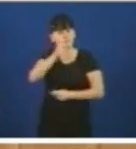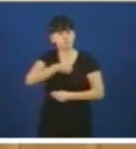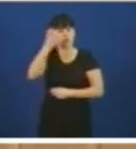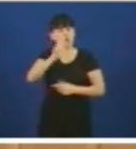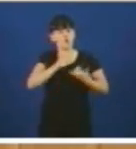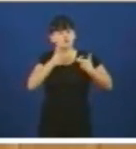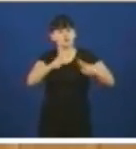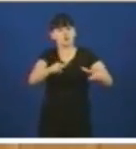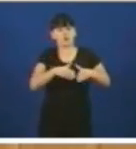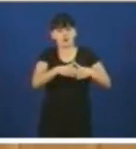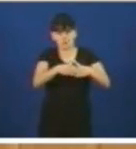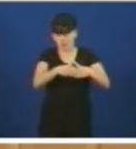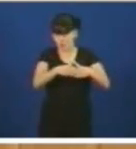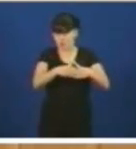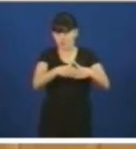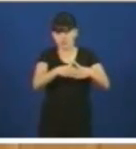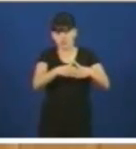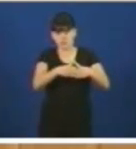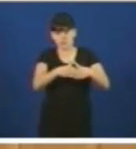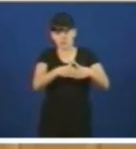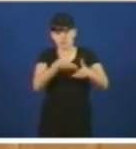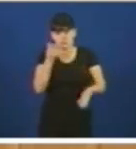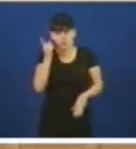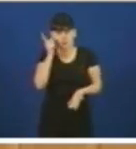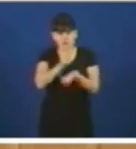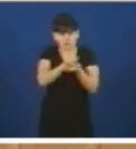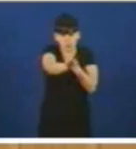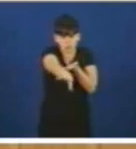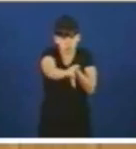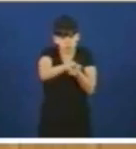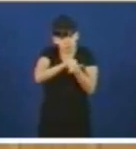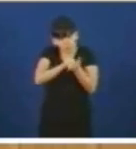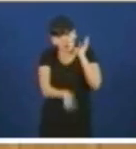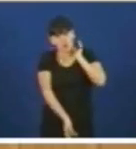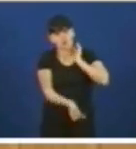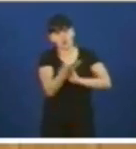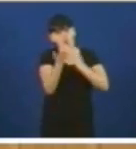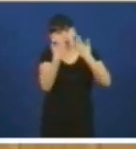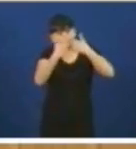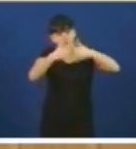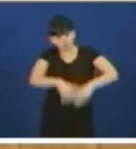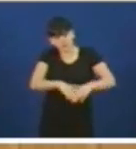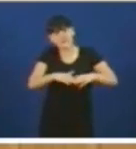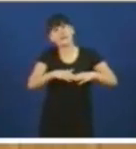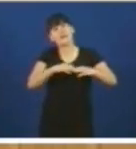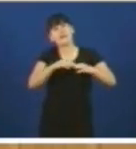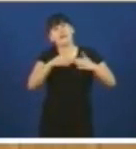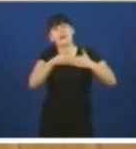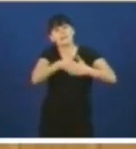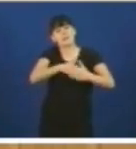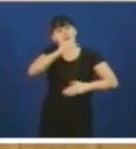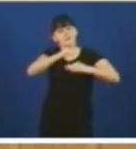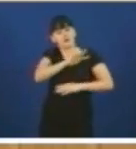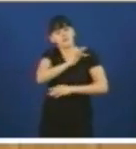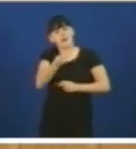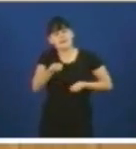voste tamén fixo referencia que unha vez máis recollía a construcción inmediata do dique flotante garantir a carga de traballo para os